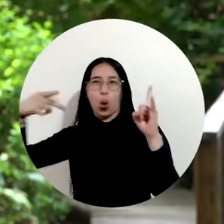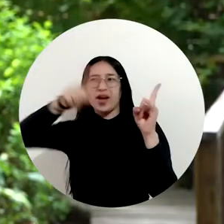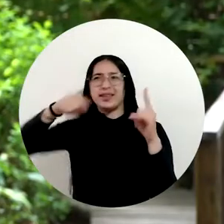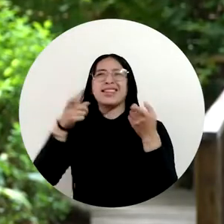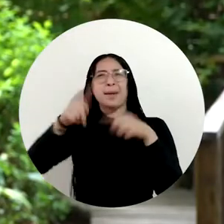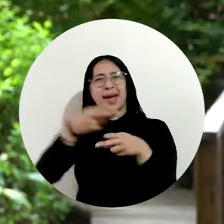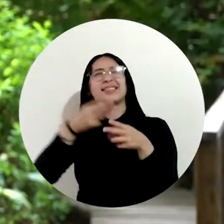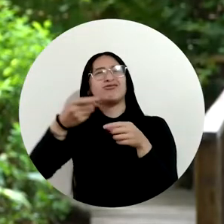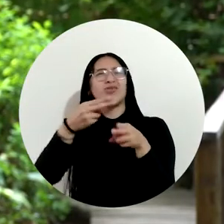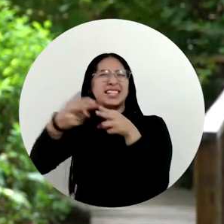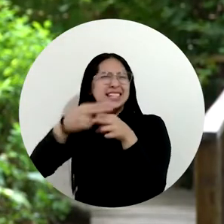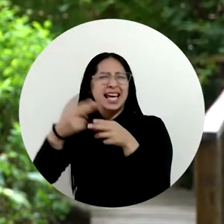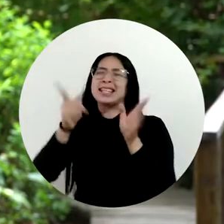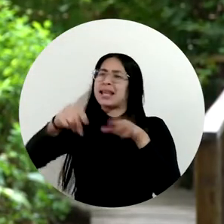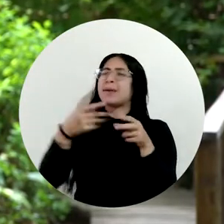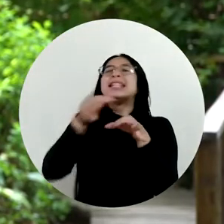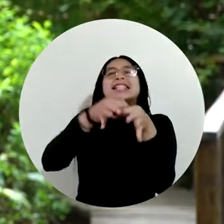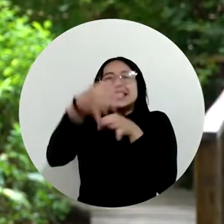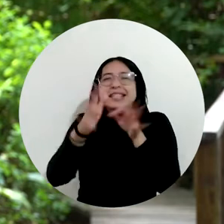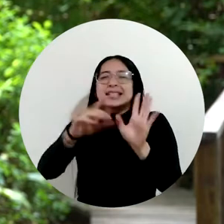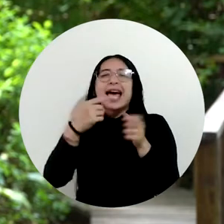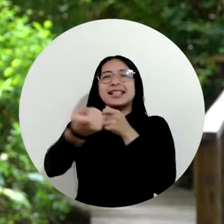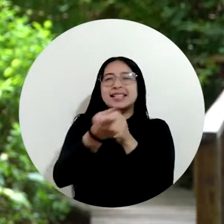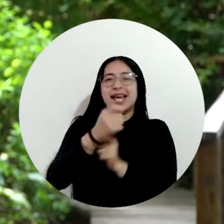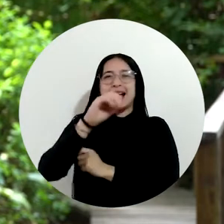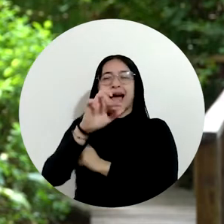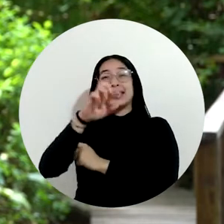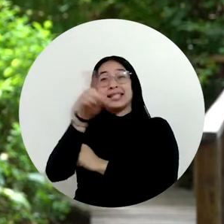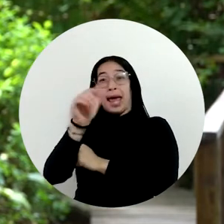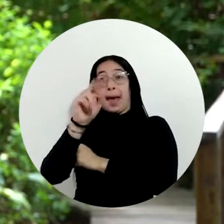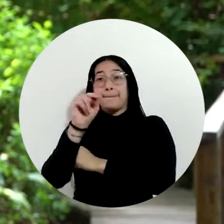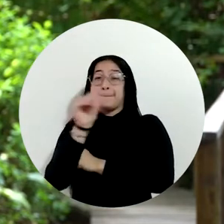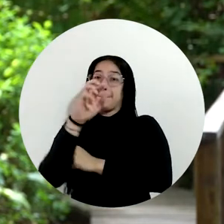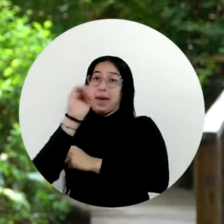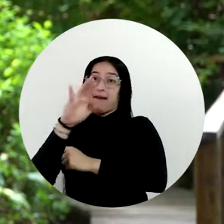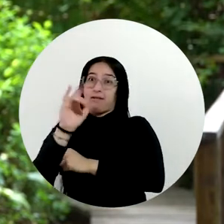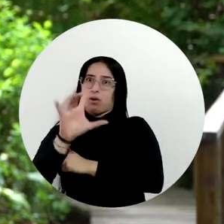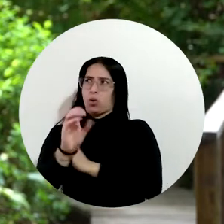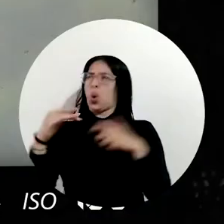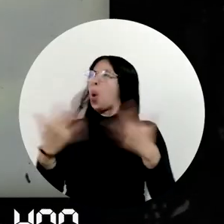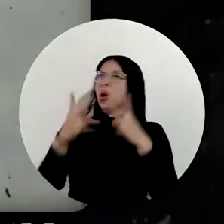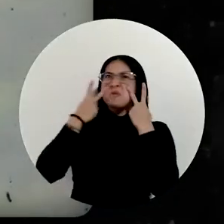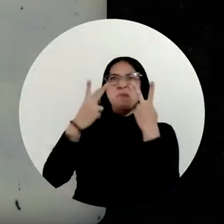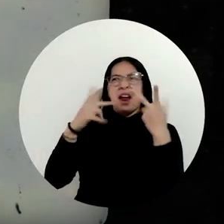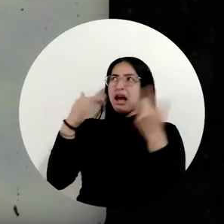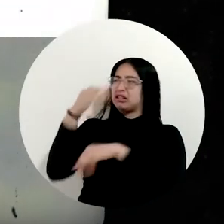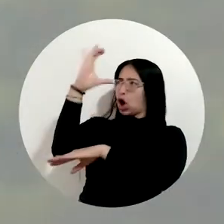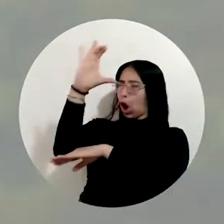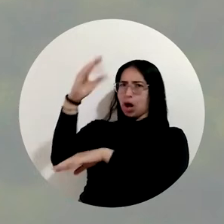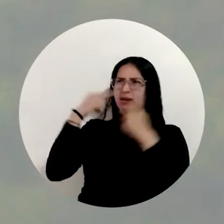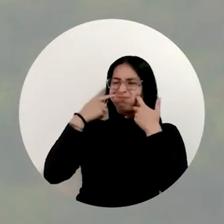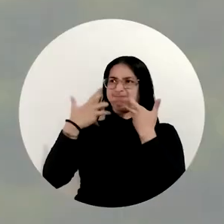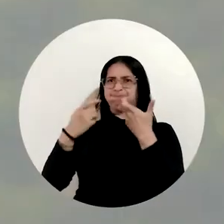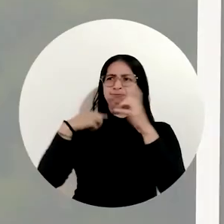Sin ánimo de ser una competencia, pues nos da a todos a conocer cuál es el país con mayor riqueza de especies de aves. En este caso, Colombia está liderando este